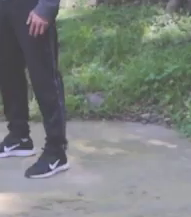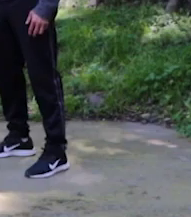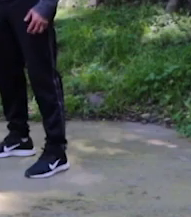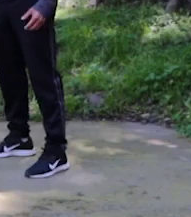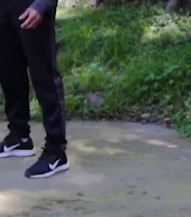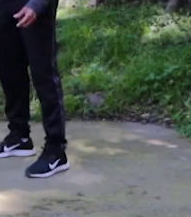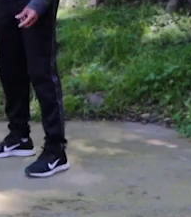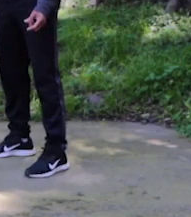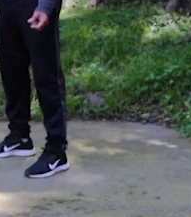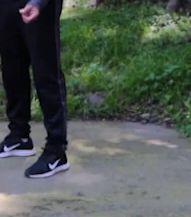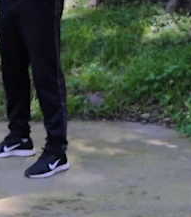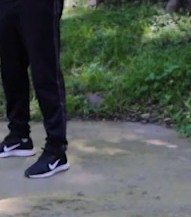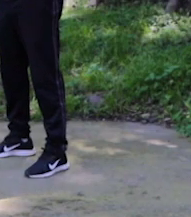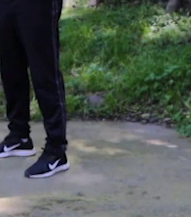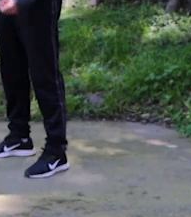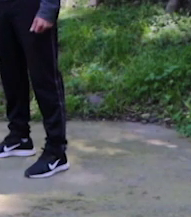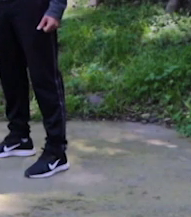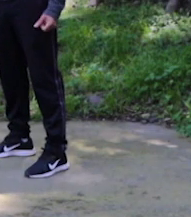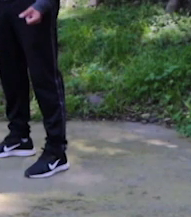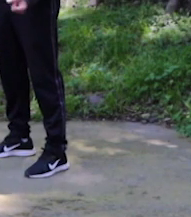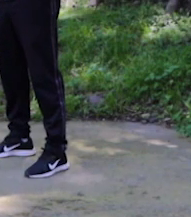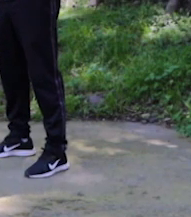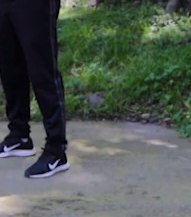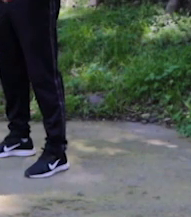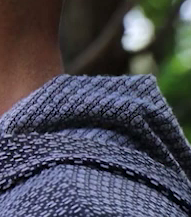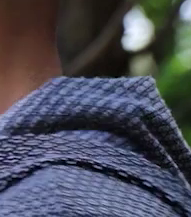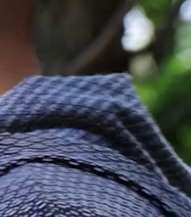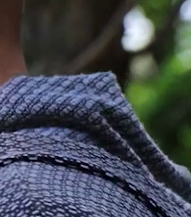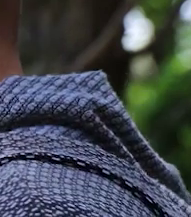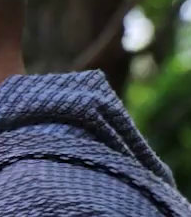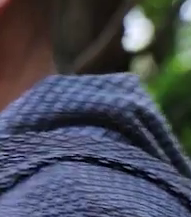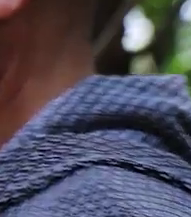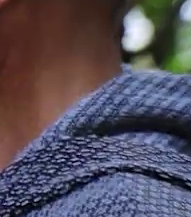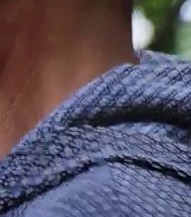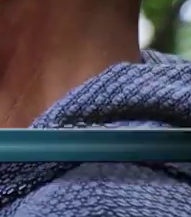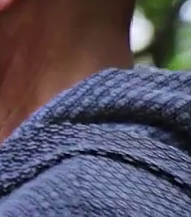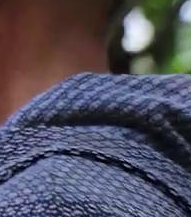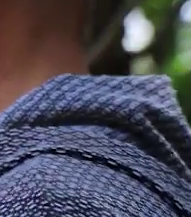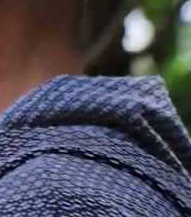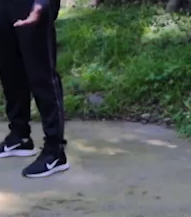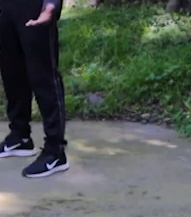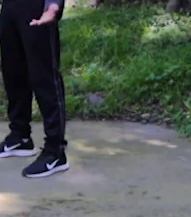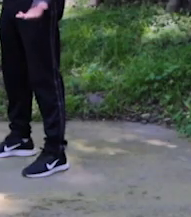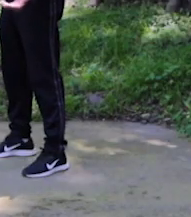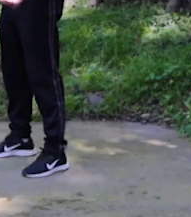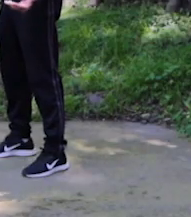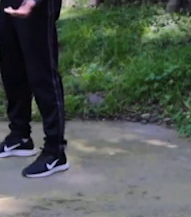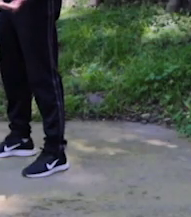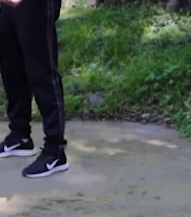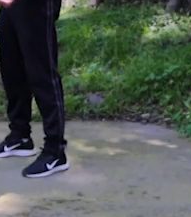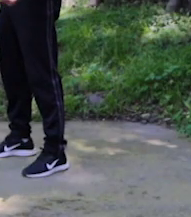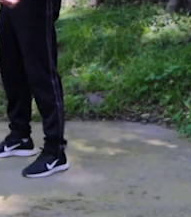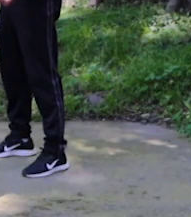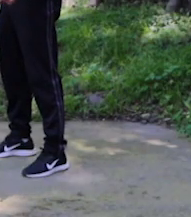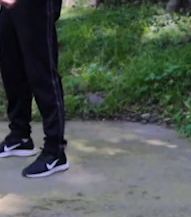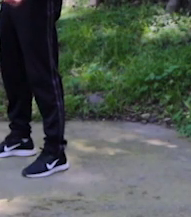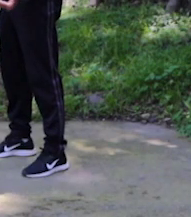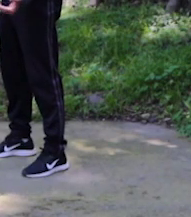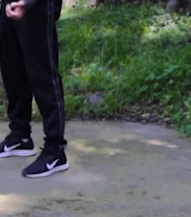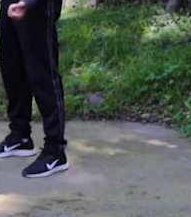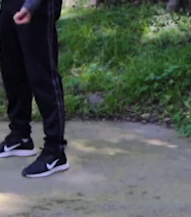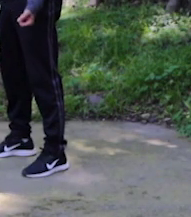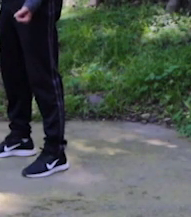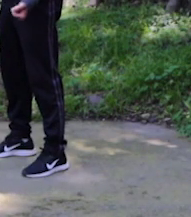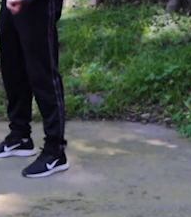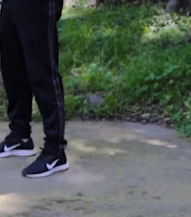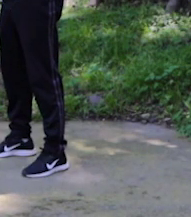Ahora vamos a trabajar el brazo de bíceps Nos vamos a parar derechos Vamos a pegar los codos a